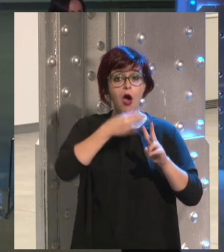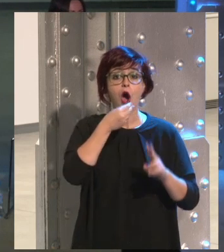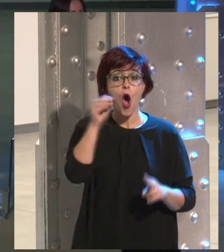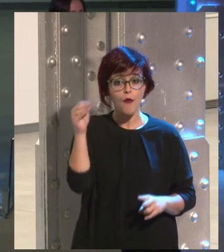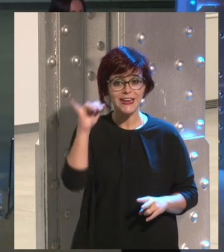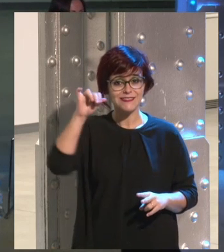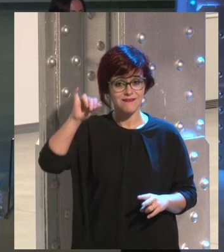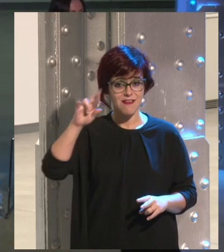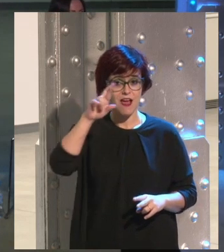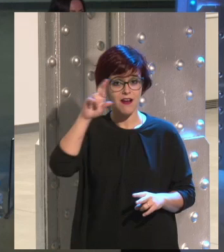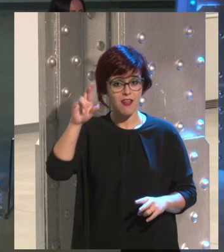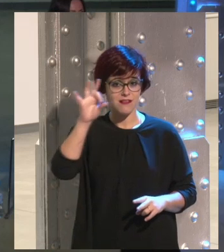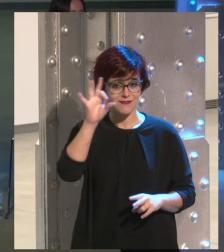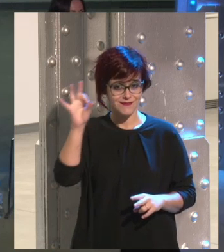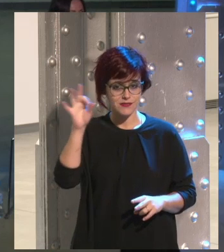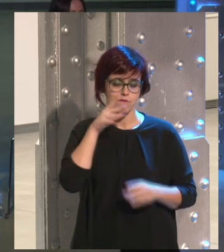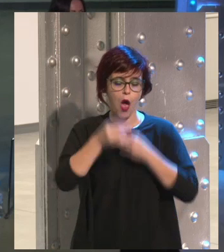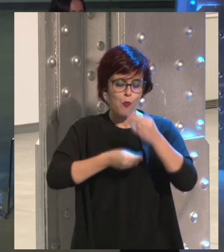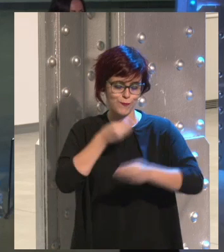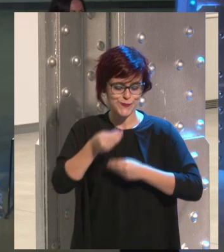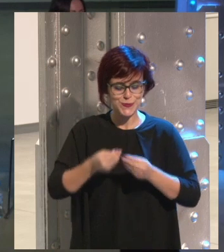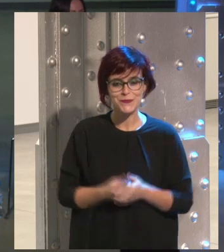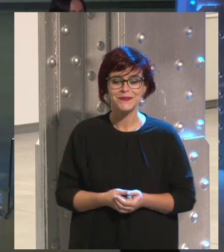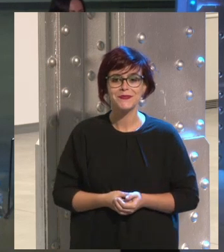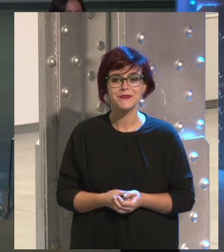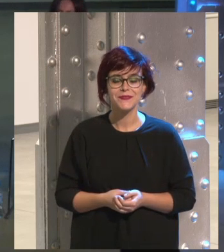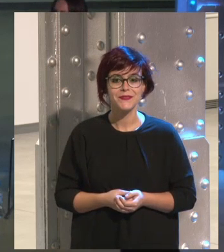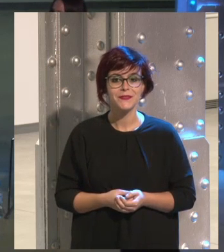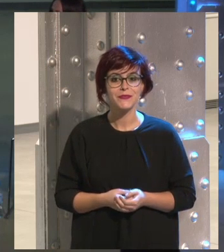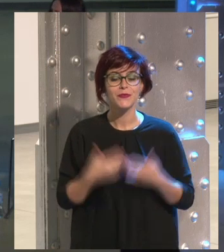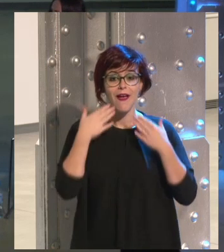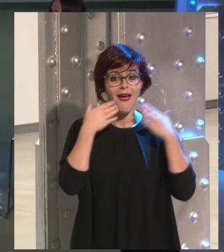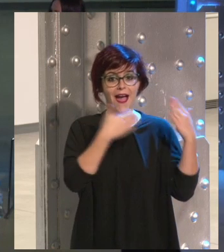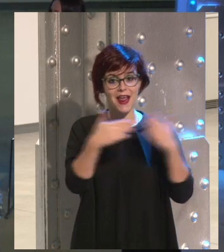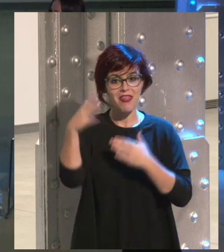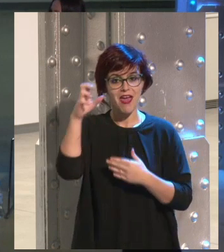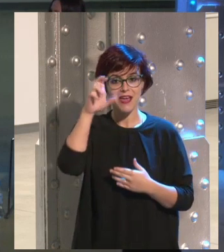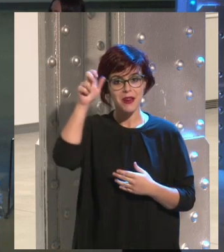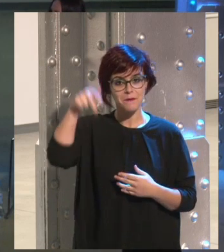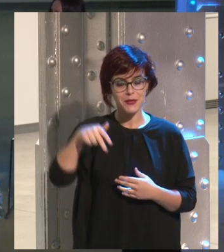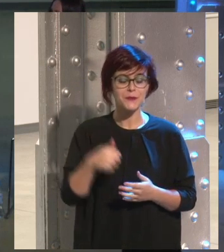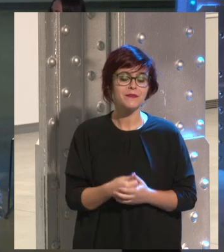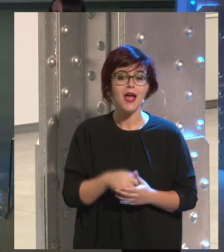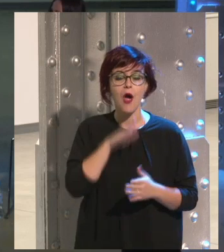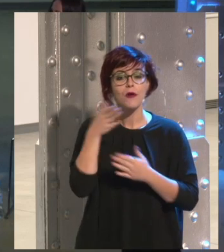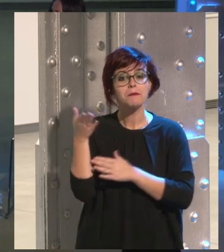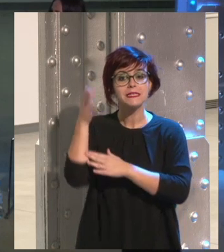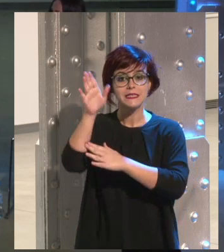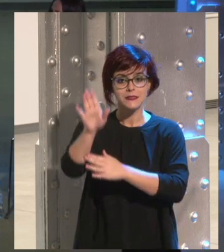jóvenes y rrss, como hay en los juegos, ¿vale? Os lo veremos ahí. Gracias, Carmen. A ti. Vamos a presentar